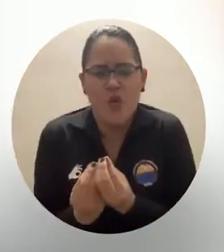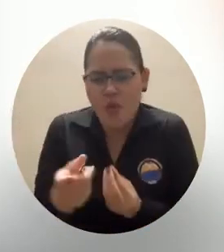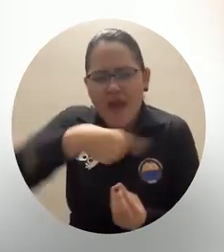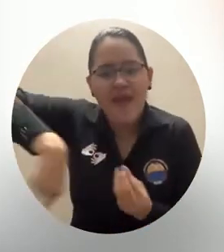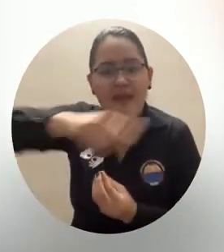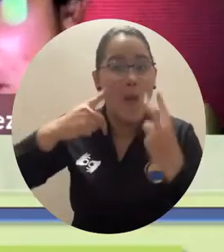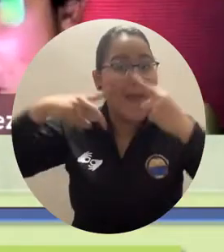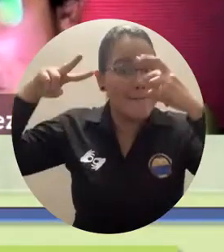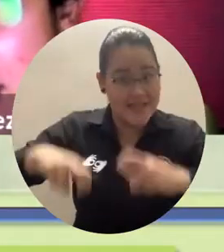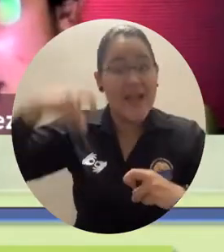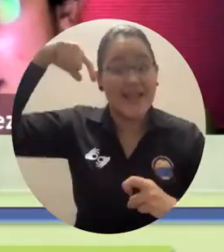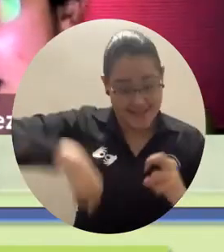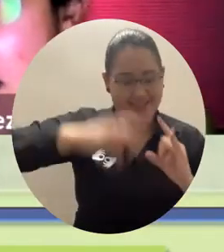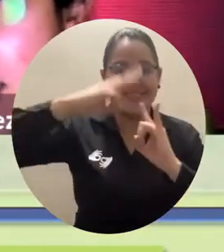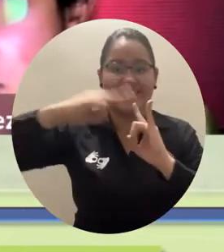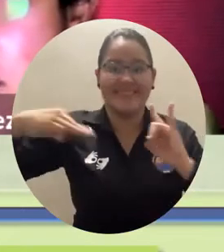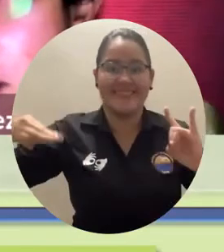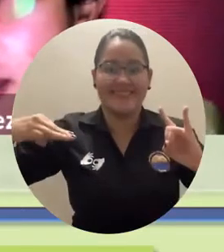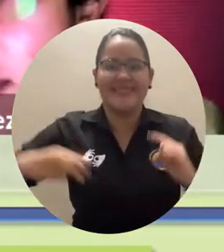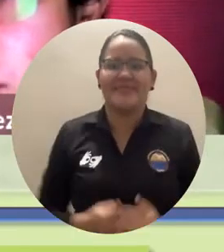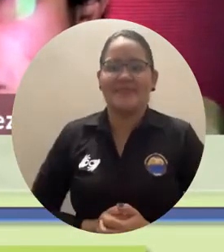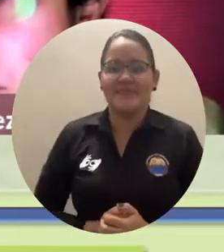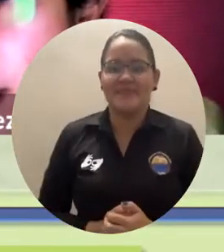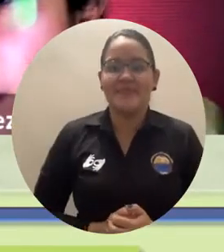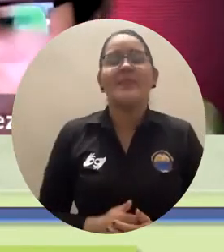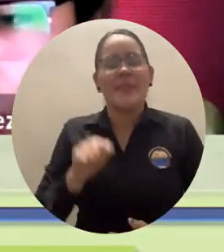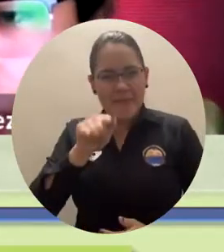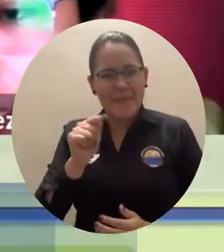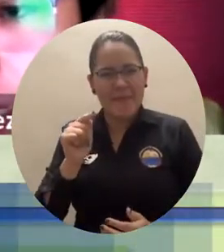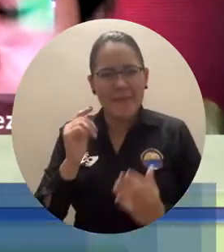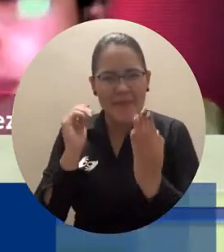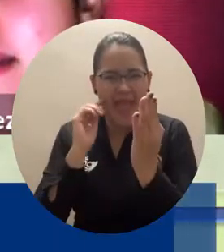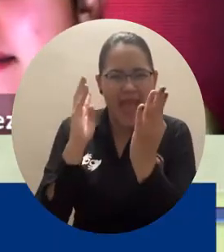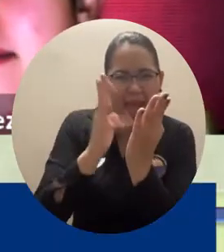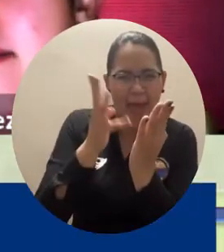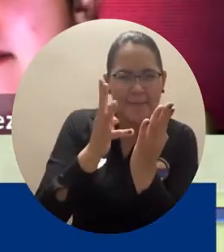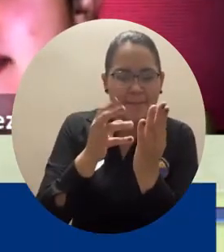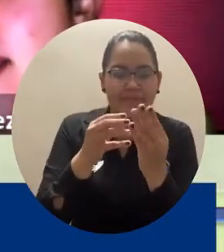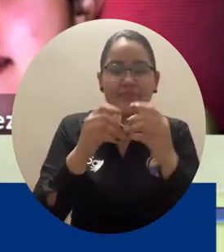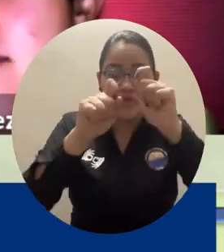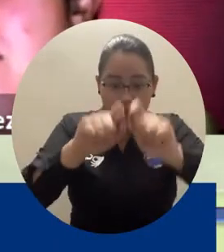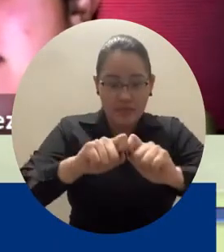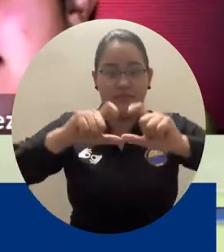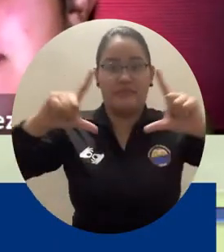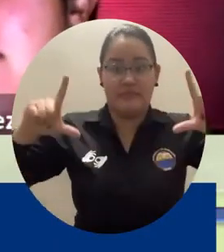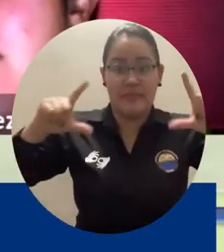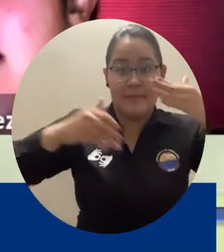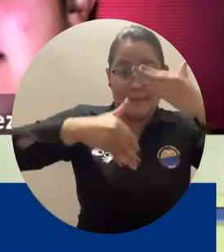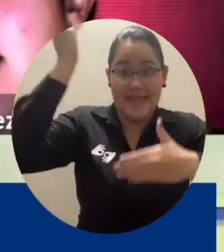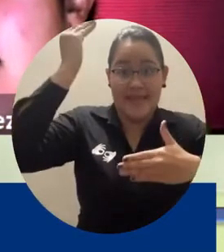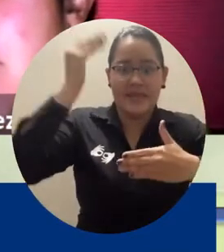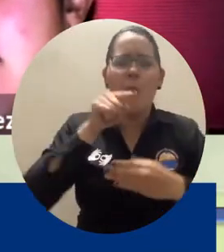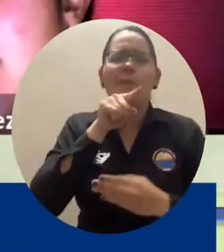este es el inicio de la aplicación como tal tiene tres pestañas el inicio donde dice que la